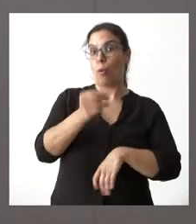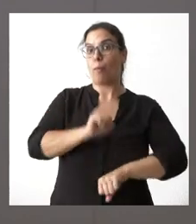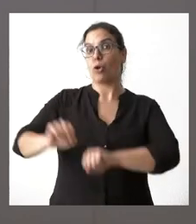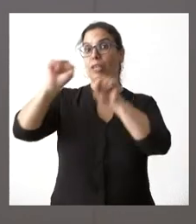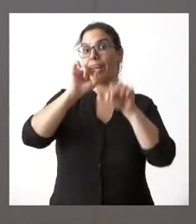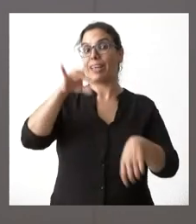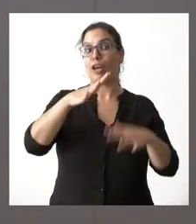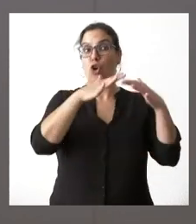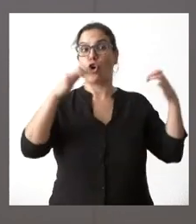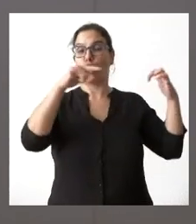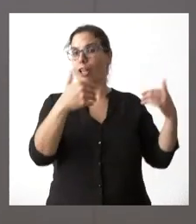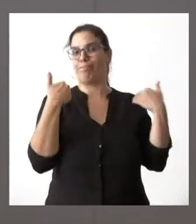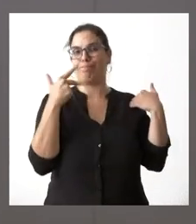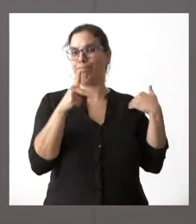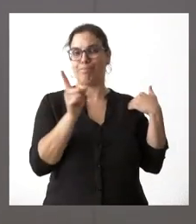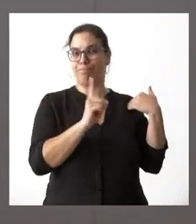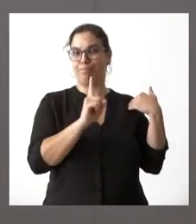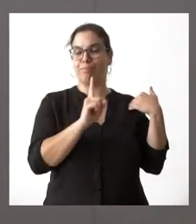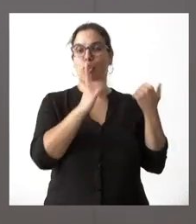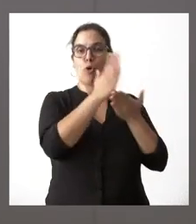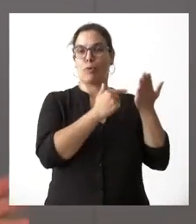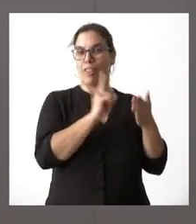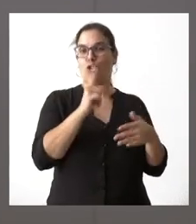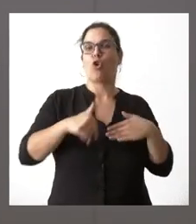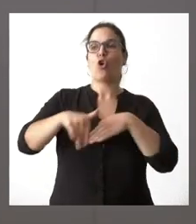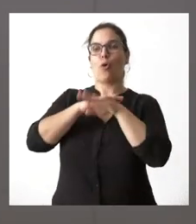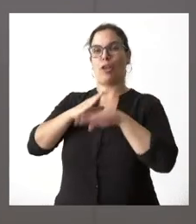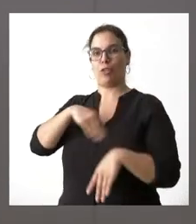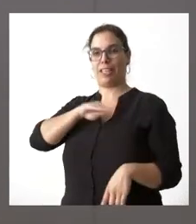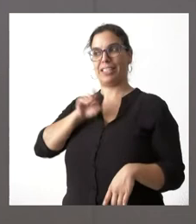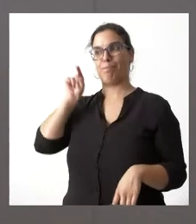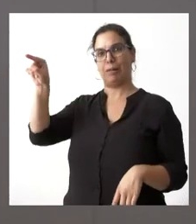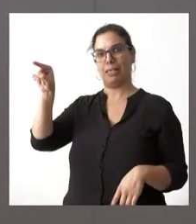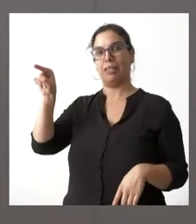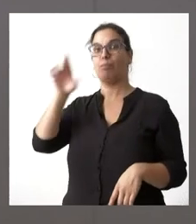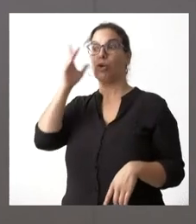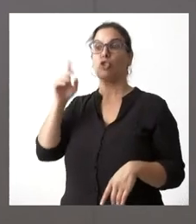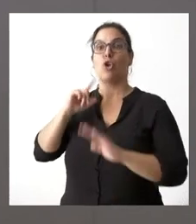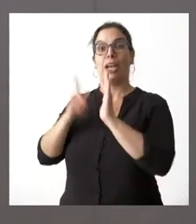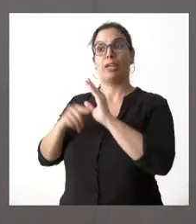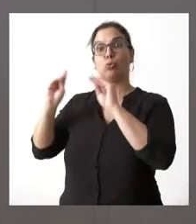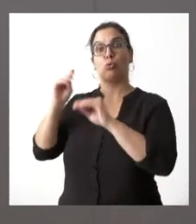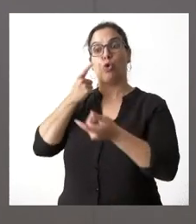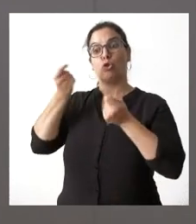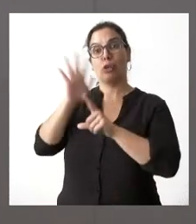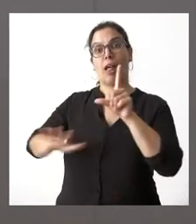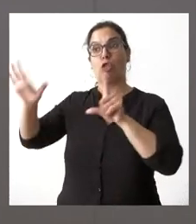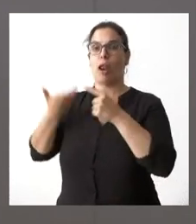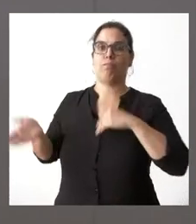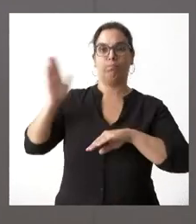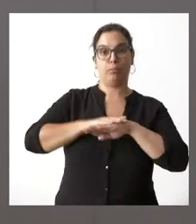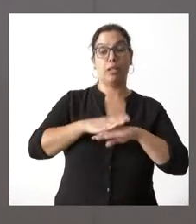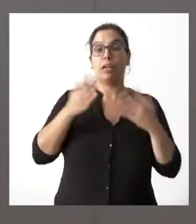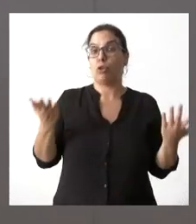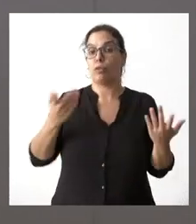son las cortes de Castilla y León no es la comunidad autónoma es el gobierno de España y por tanto es la regulación de ámbito nacional esta es decisión y por tanto nosotros